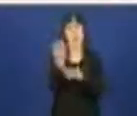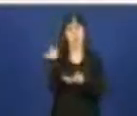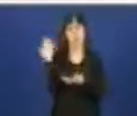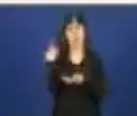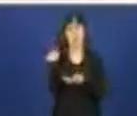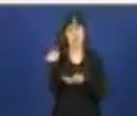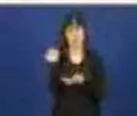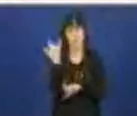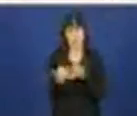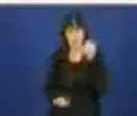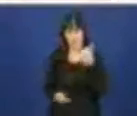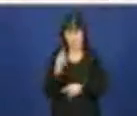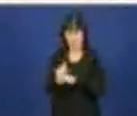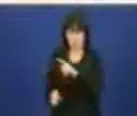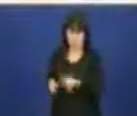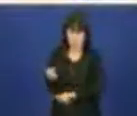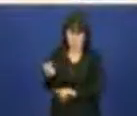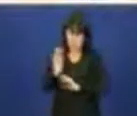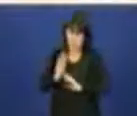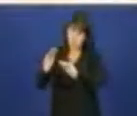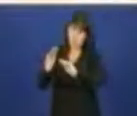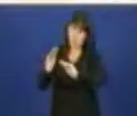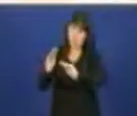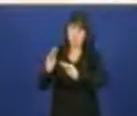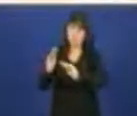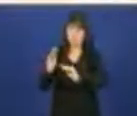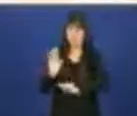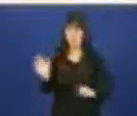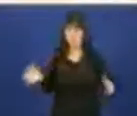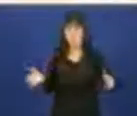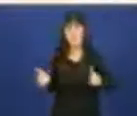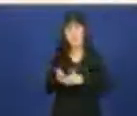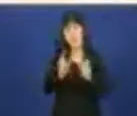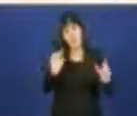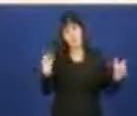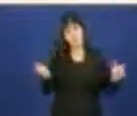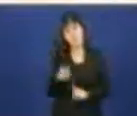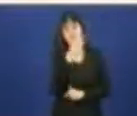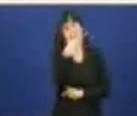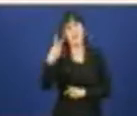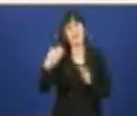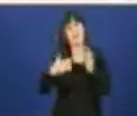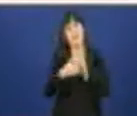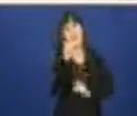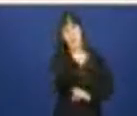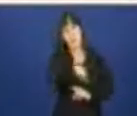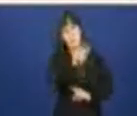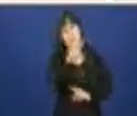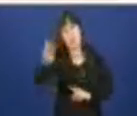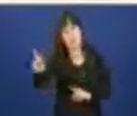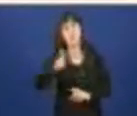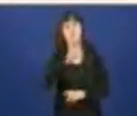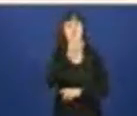convertiu a herdanza que vostedes, Partido Popular, lle deixaron en 32.122, dúas persoas